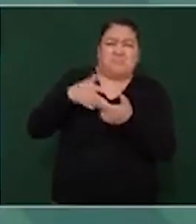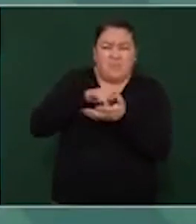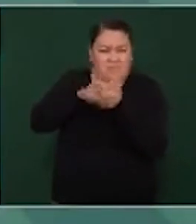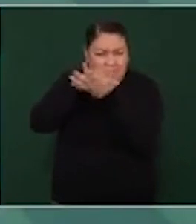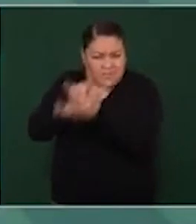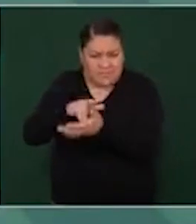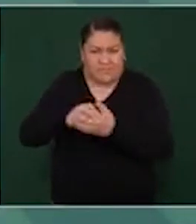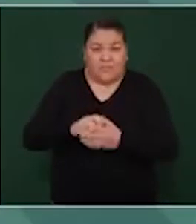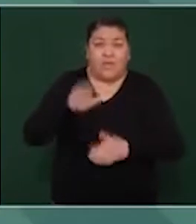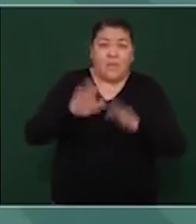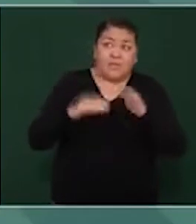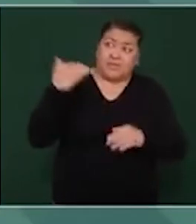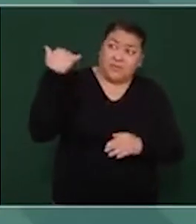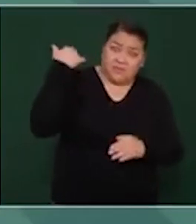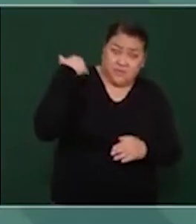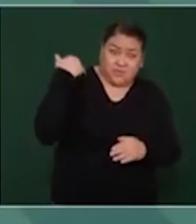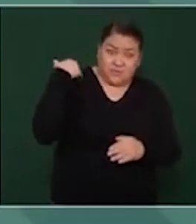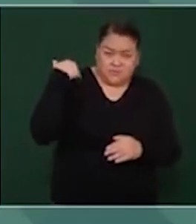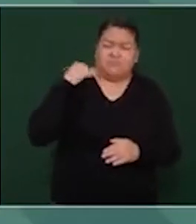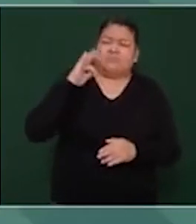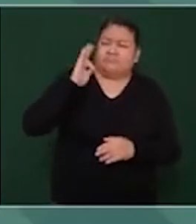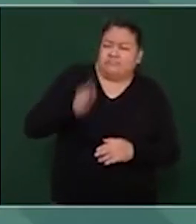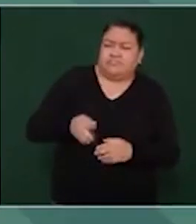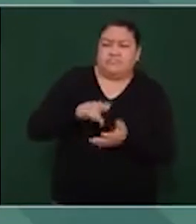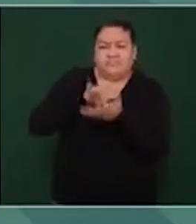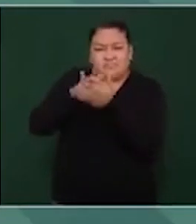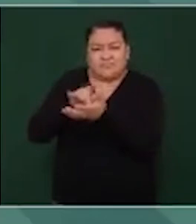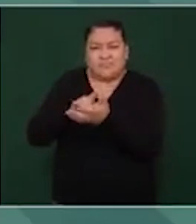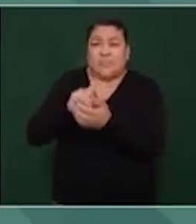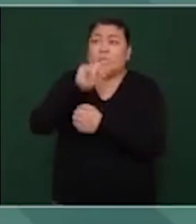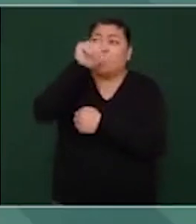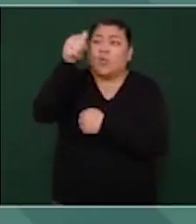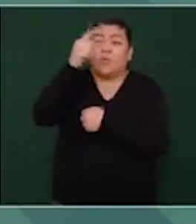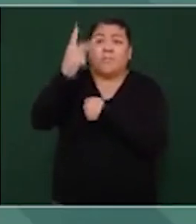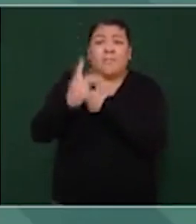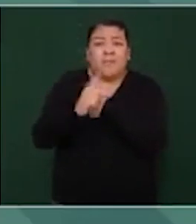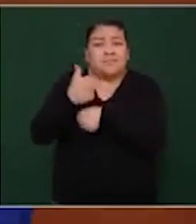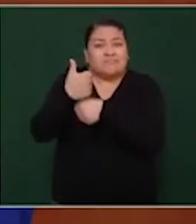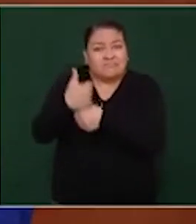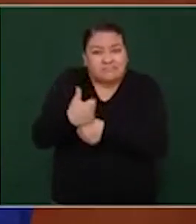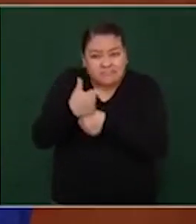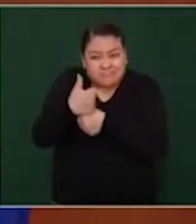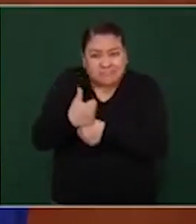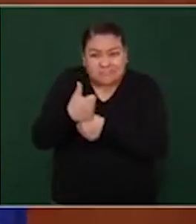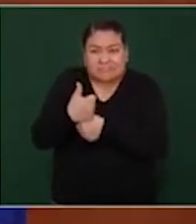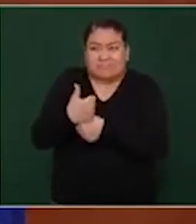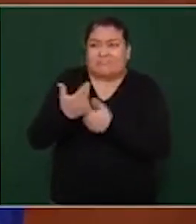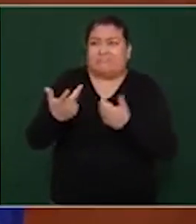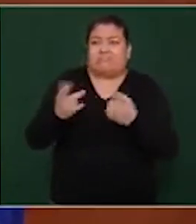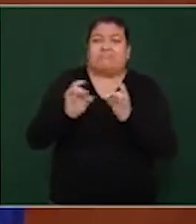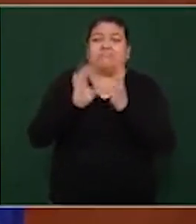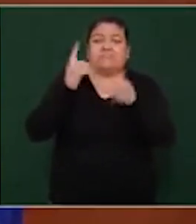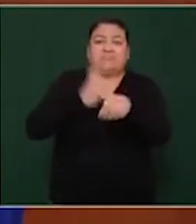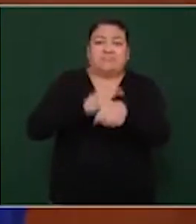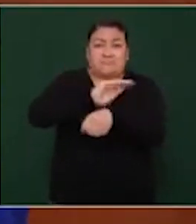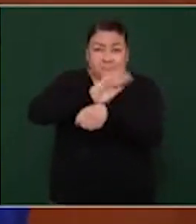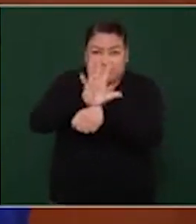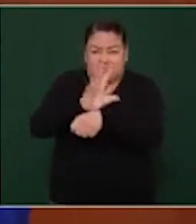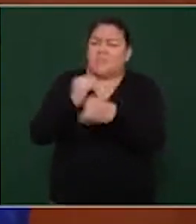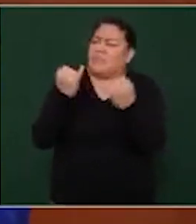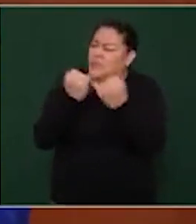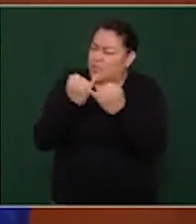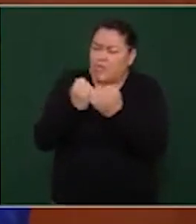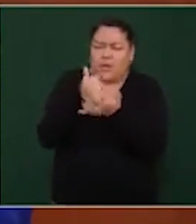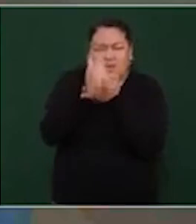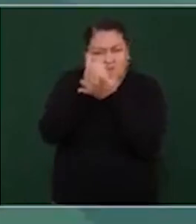solicitan esos apoyos en momentos difíciles, cuando a la pandemia ayudamos,